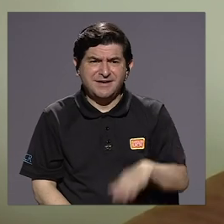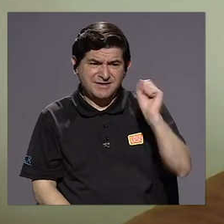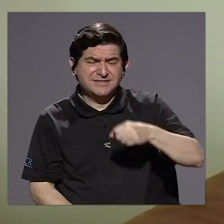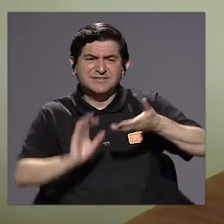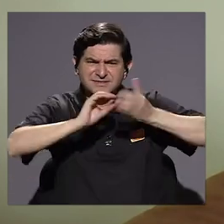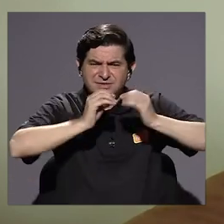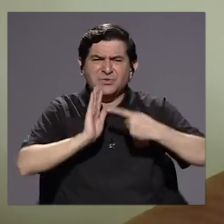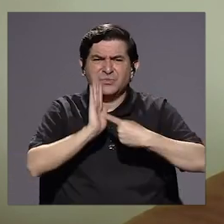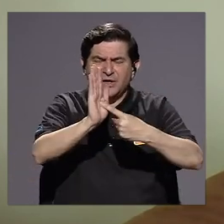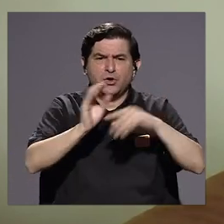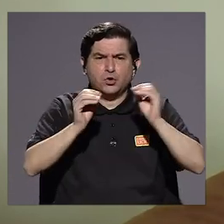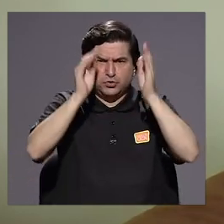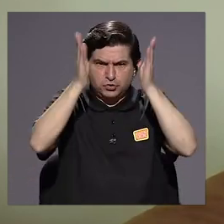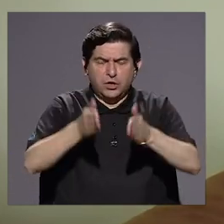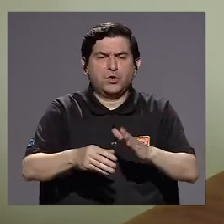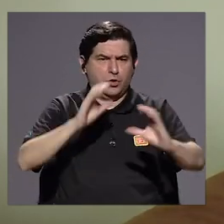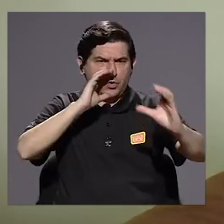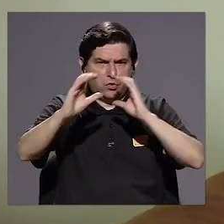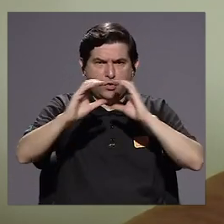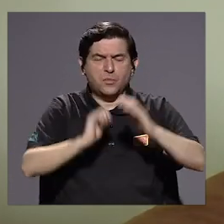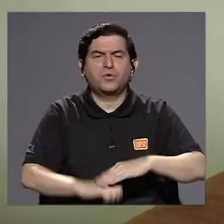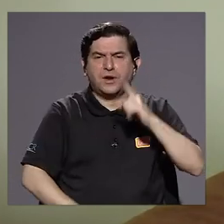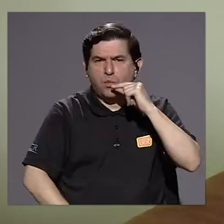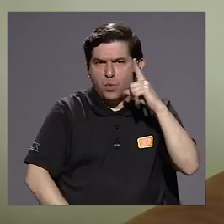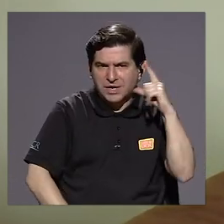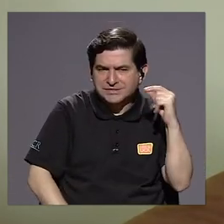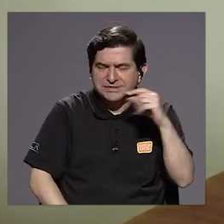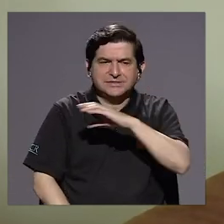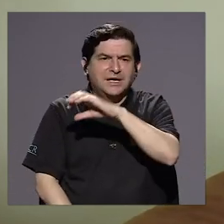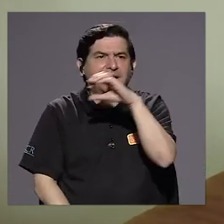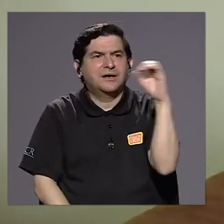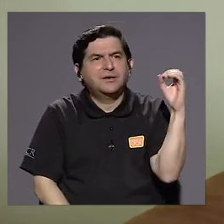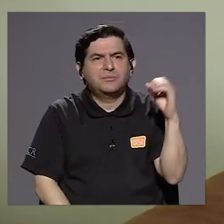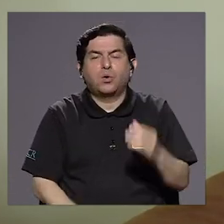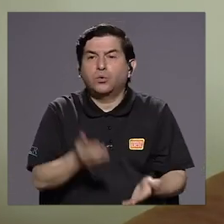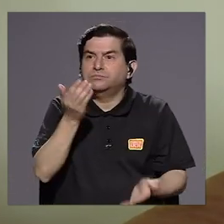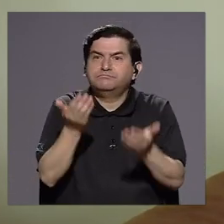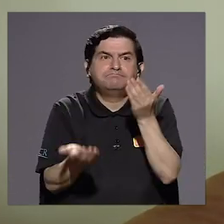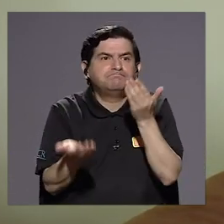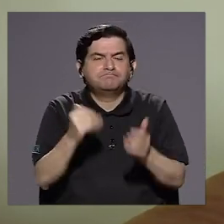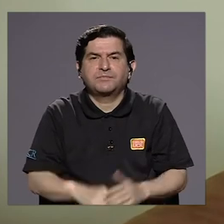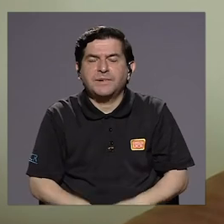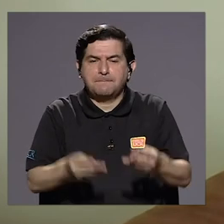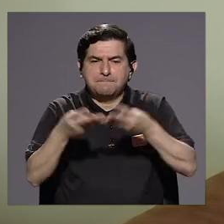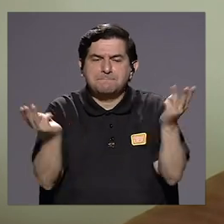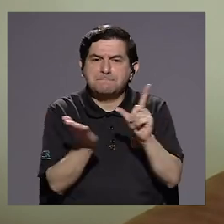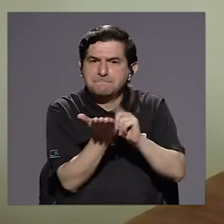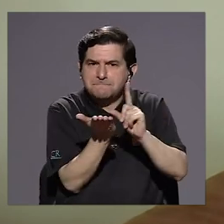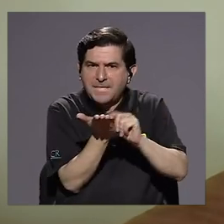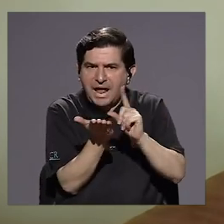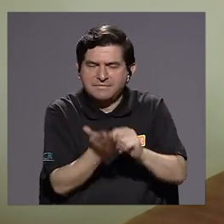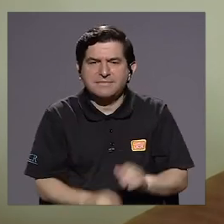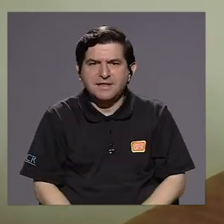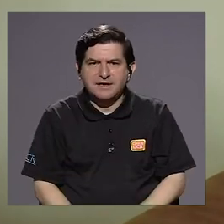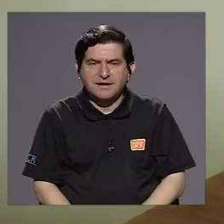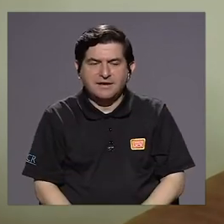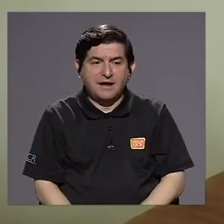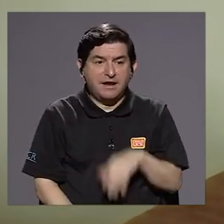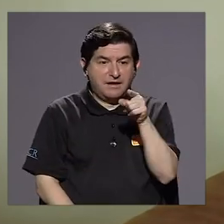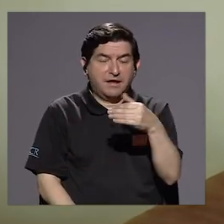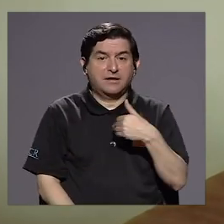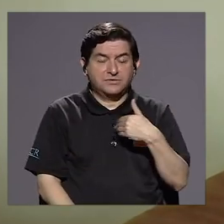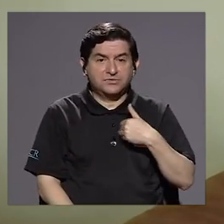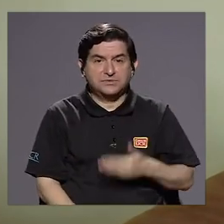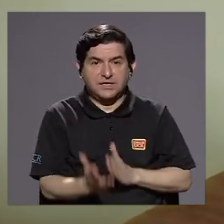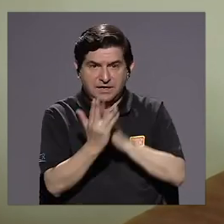datos donde el docente se comunica a través del WhatsApp o a través de materiales impresos que van y tienen a través